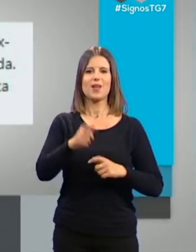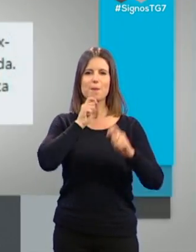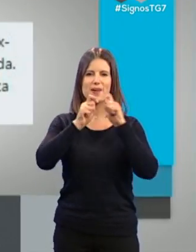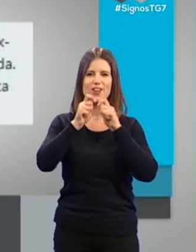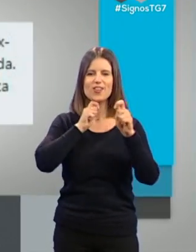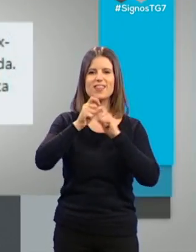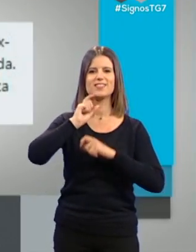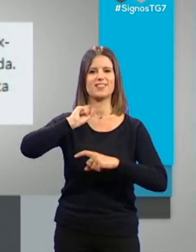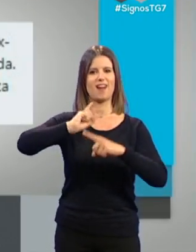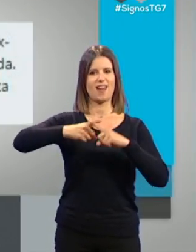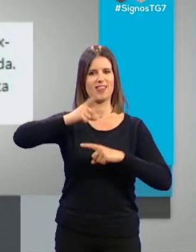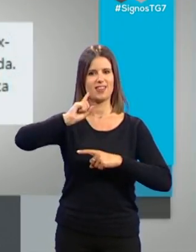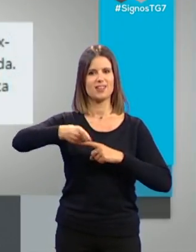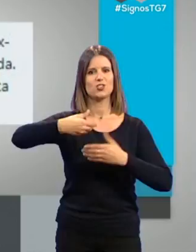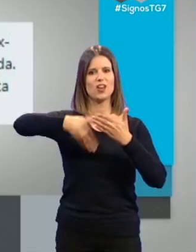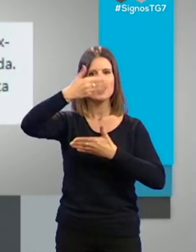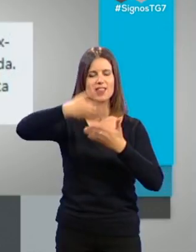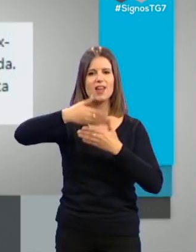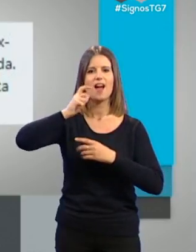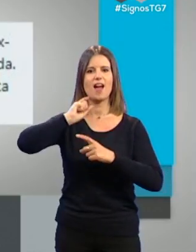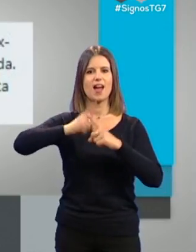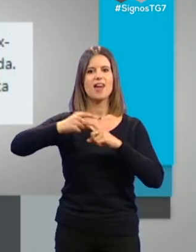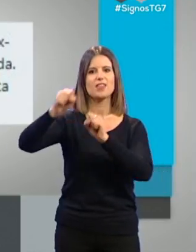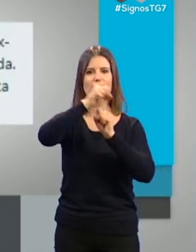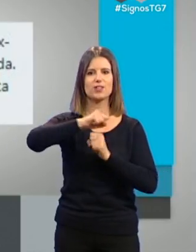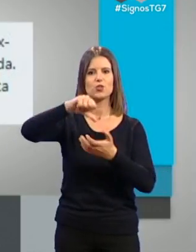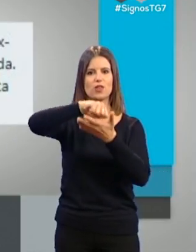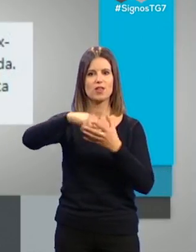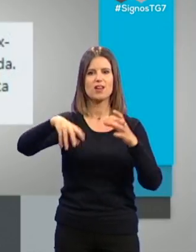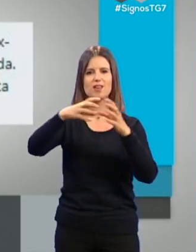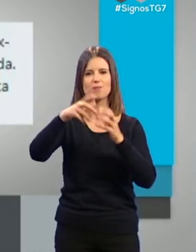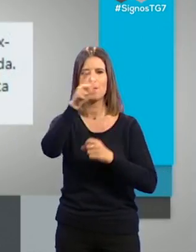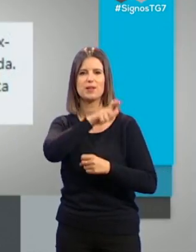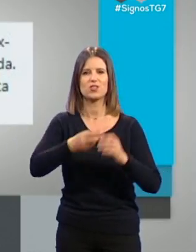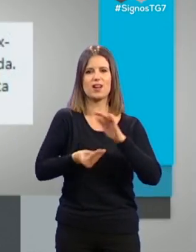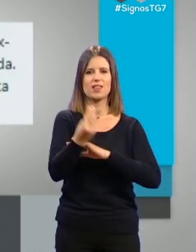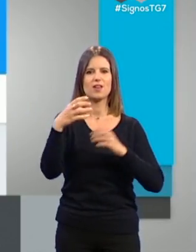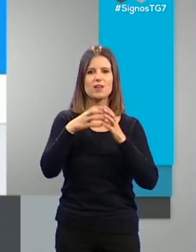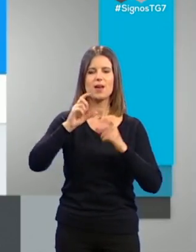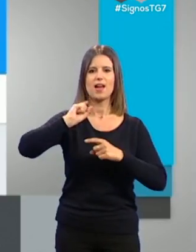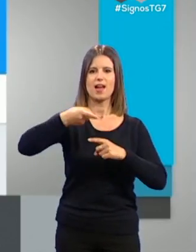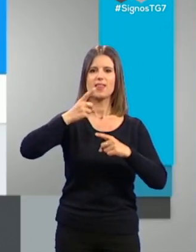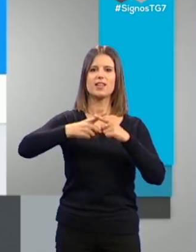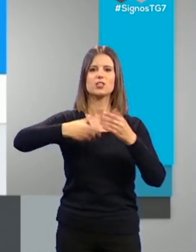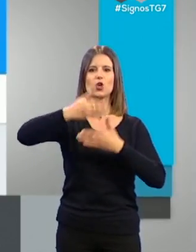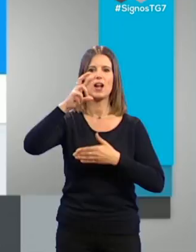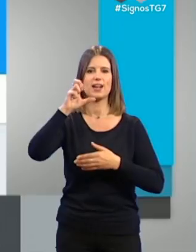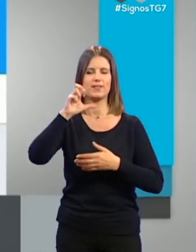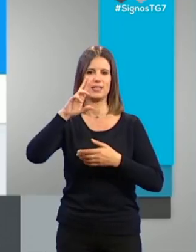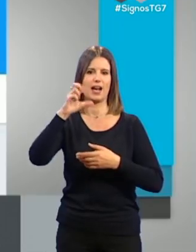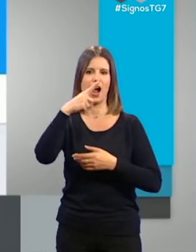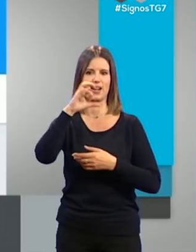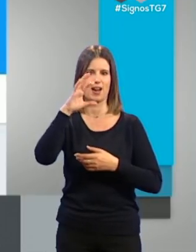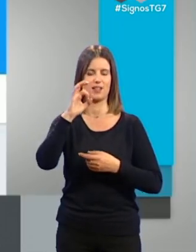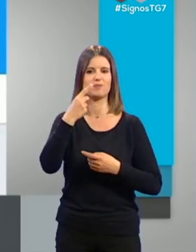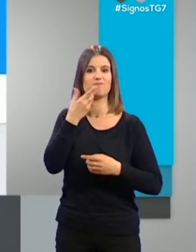Periodista, exdirector de Ideal, exdefensor del Ciudadano de Granada, granadino, exdirector de la revista Garnata. Así se presentaba